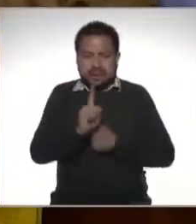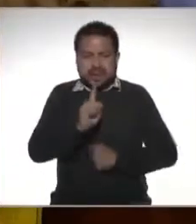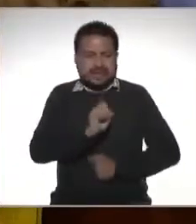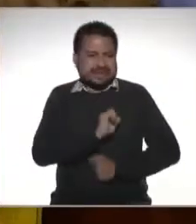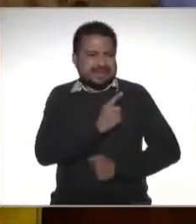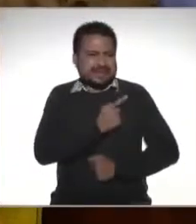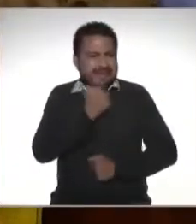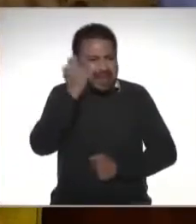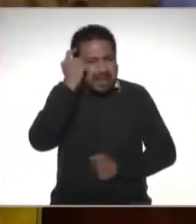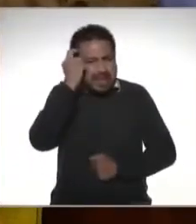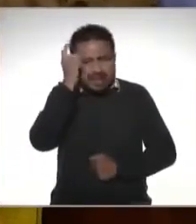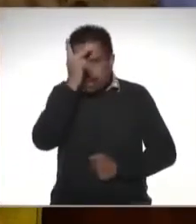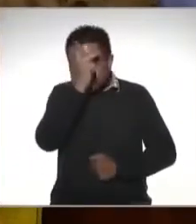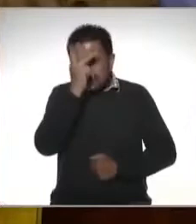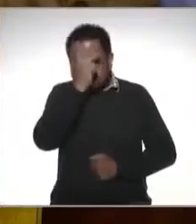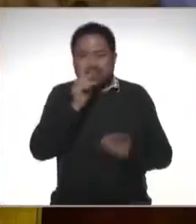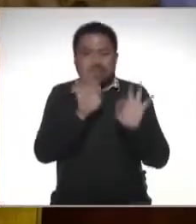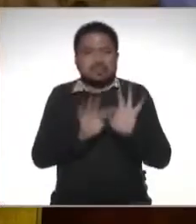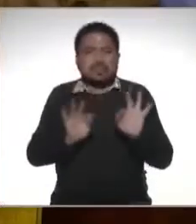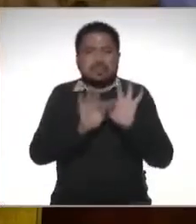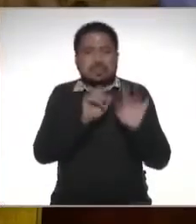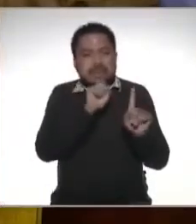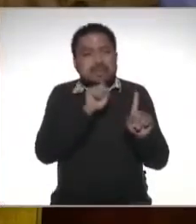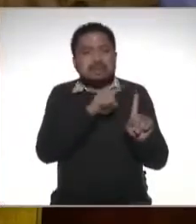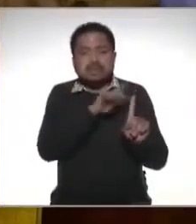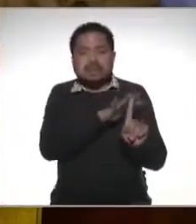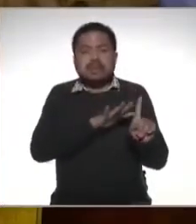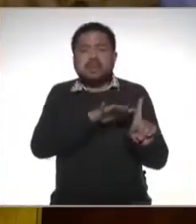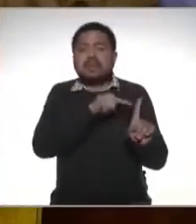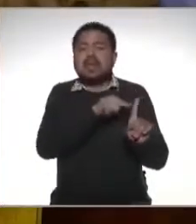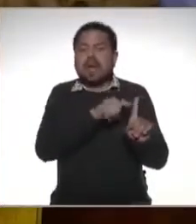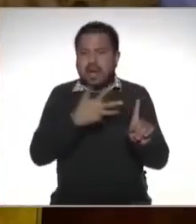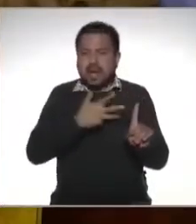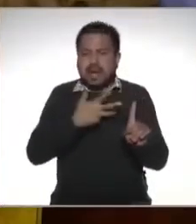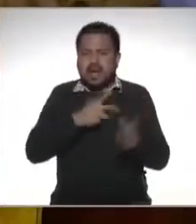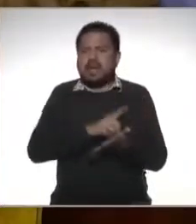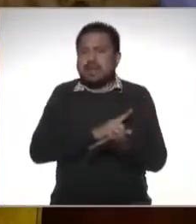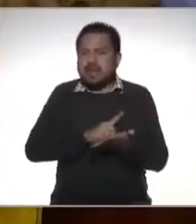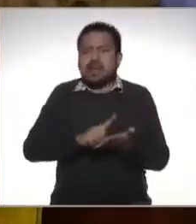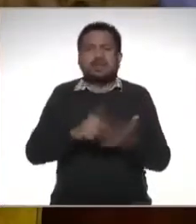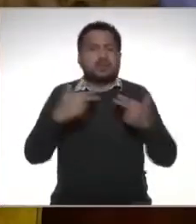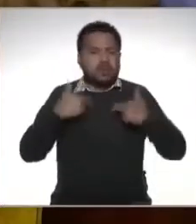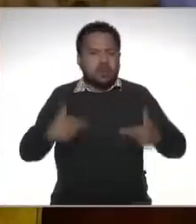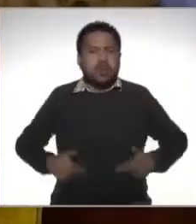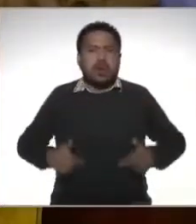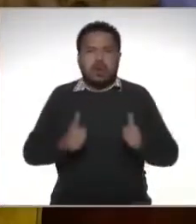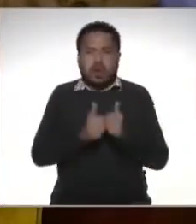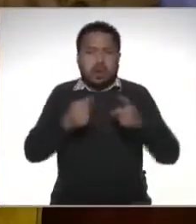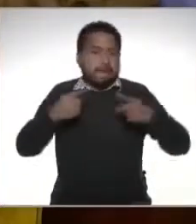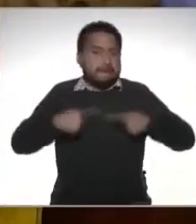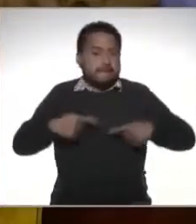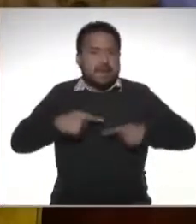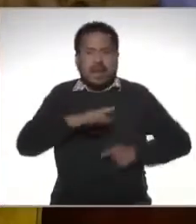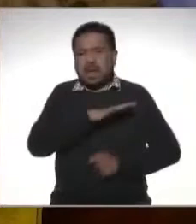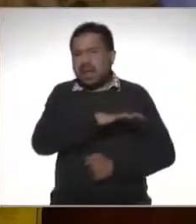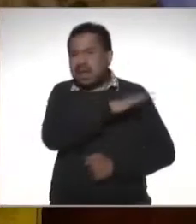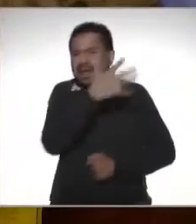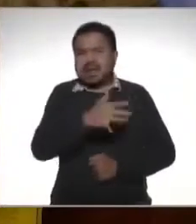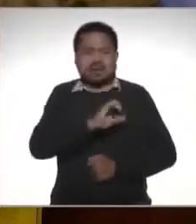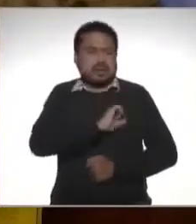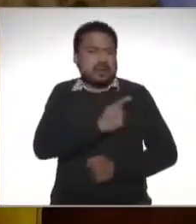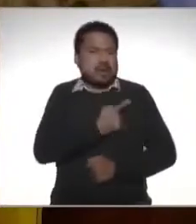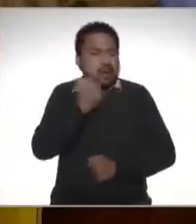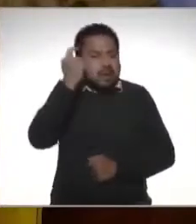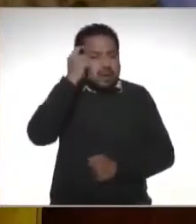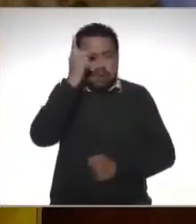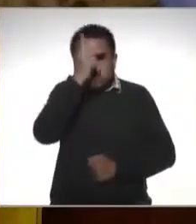mental la importancia de que ellos también cuentan con estos derechos humanos en las personas en general de salud mental